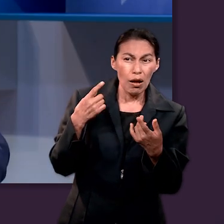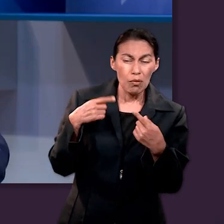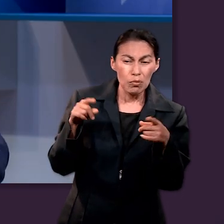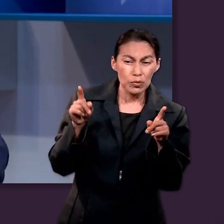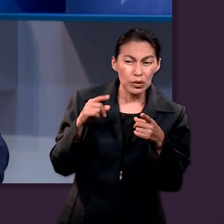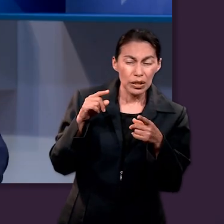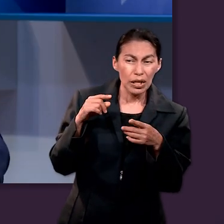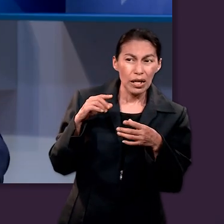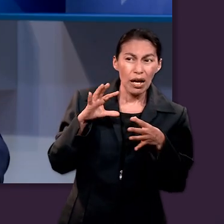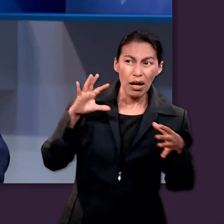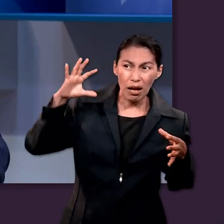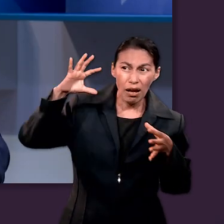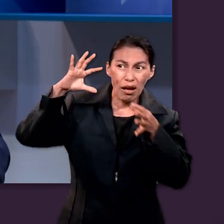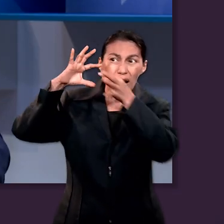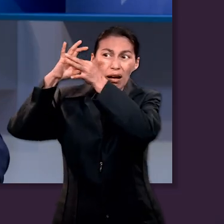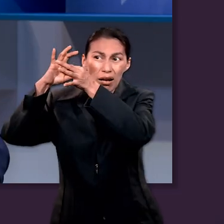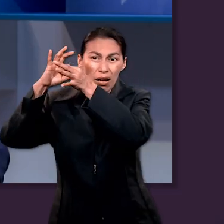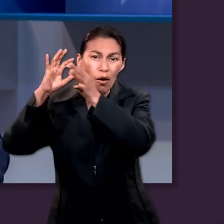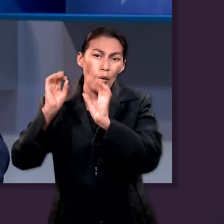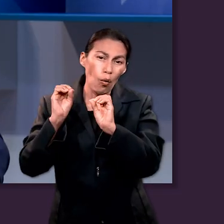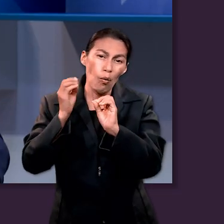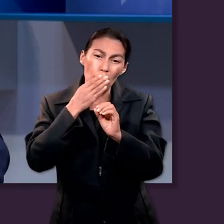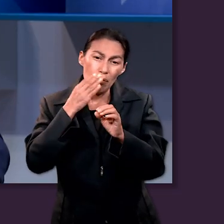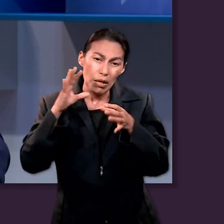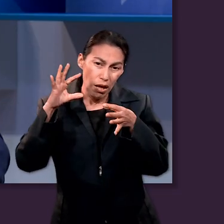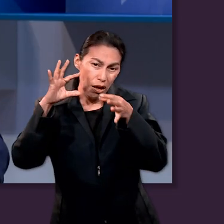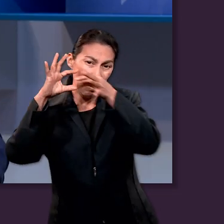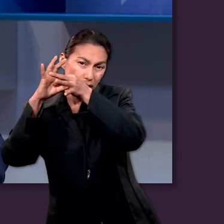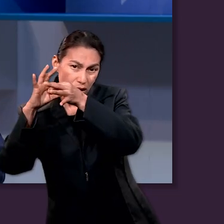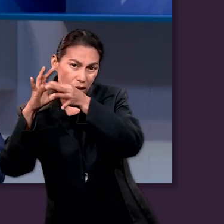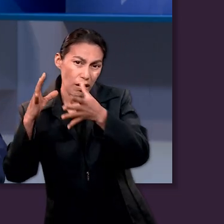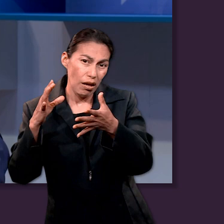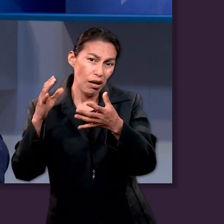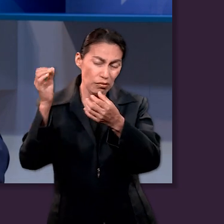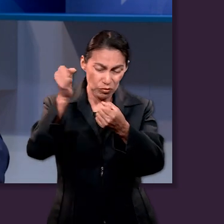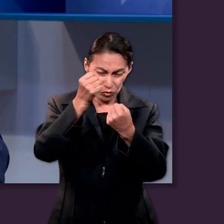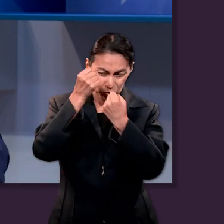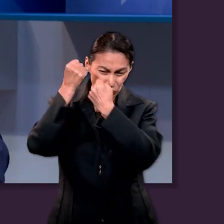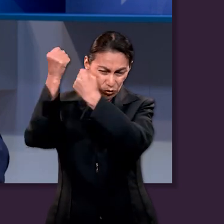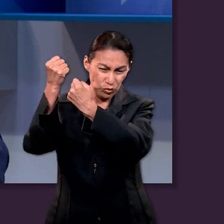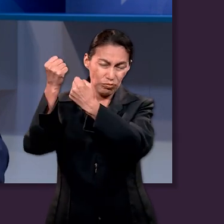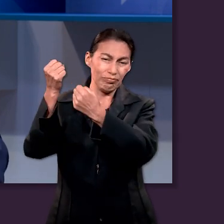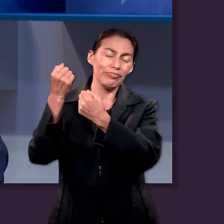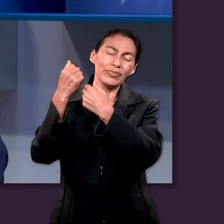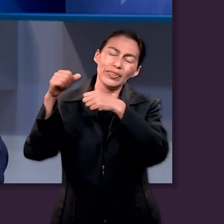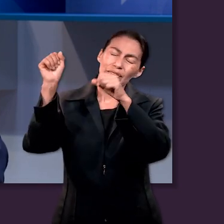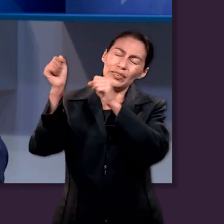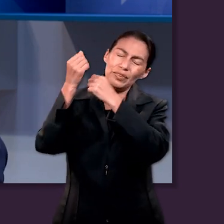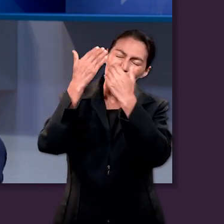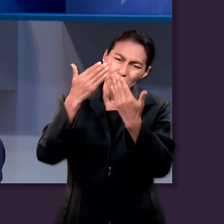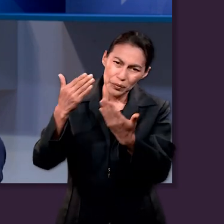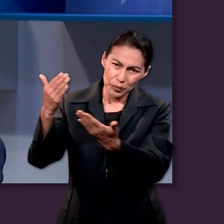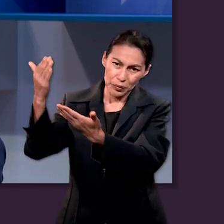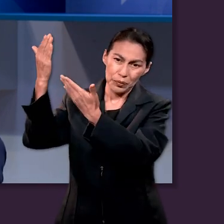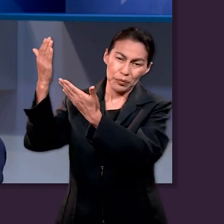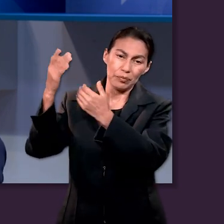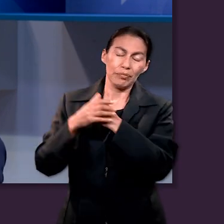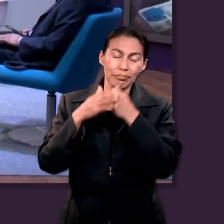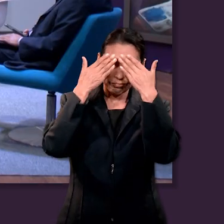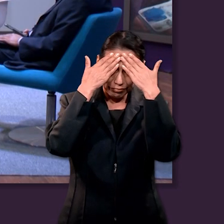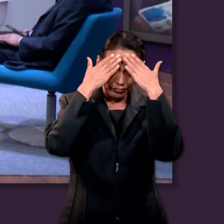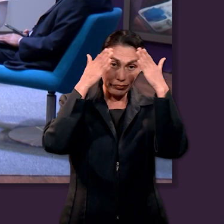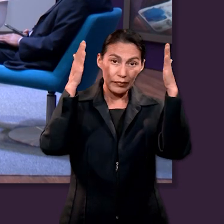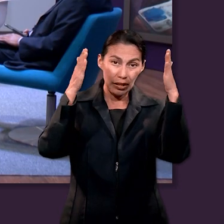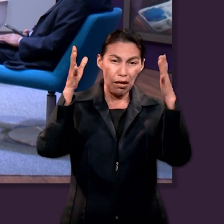esa melodía o esa música te generó una asociación a la Biblia, pues de alguna manera la alabanza te refuerza esa